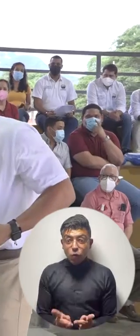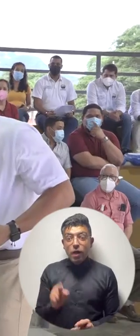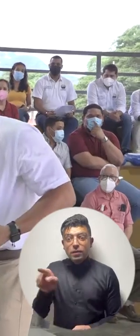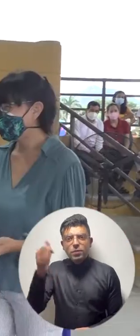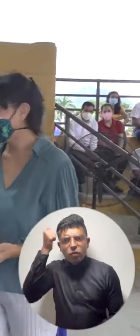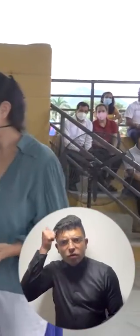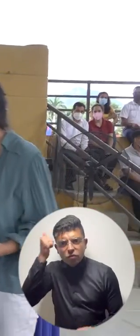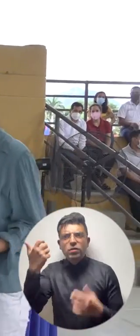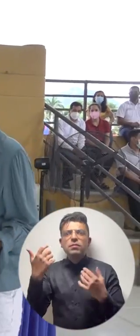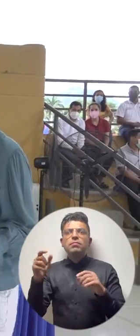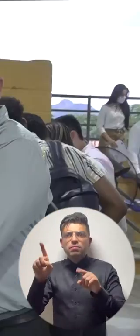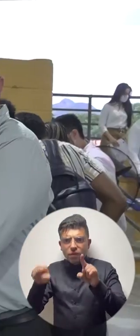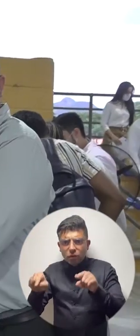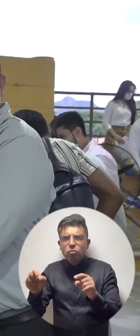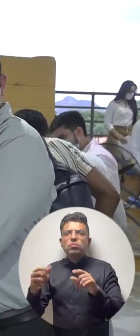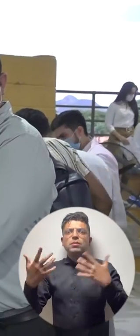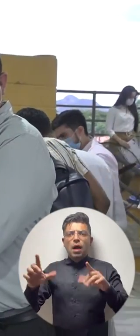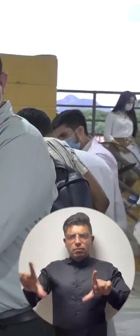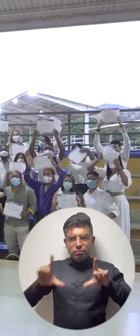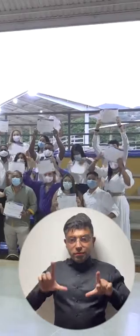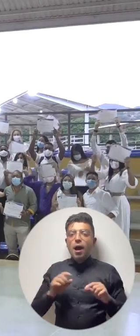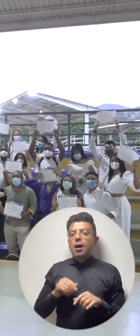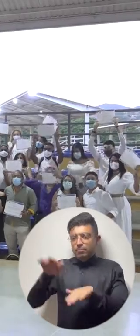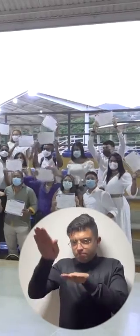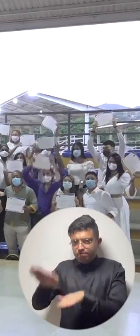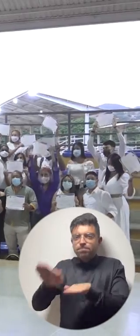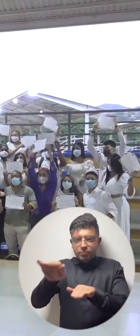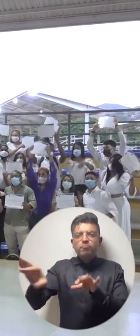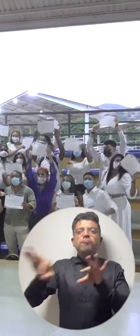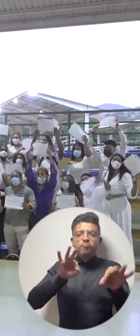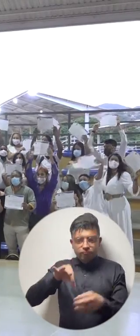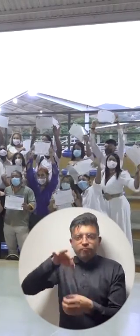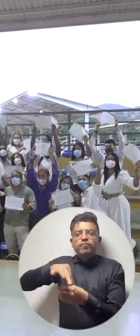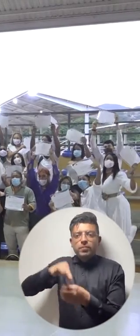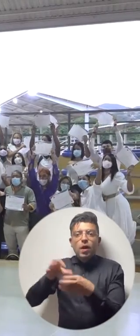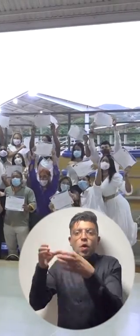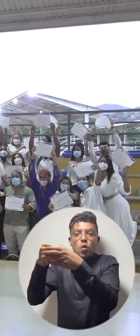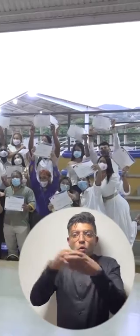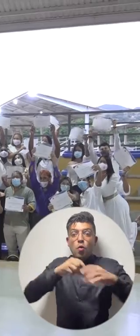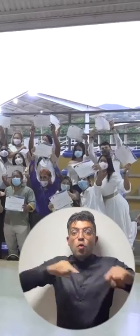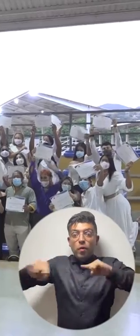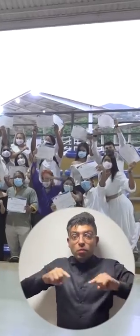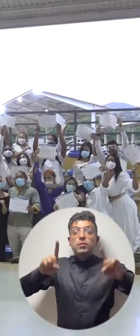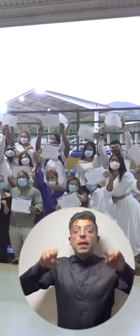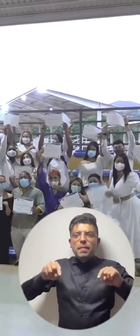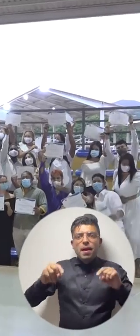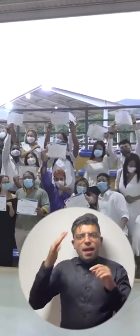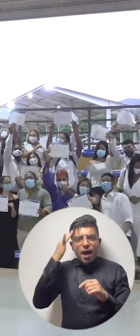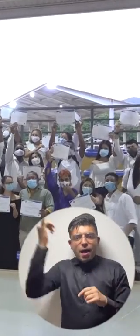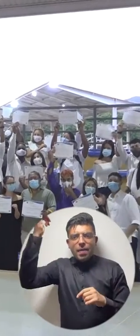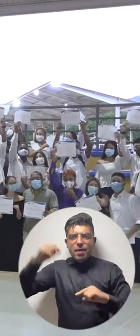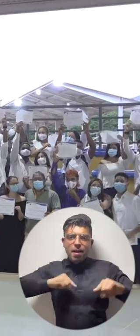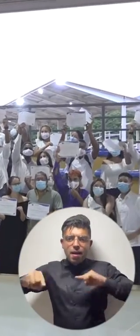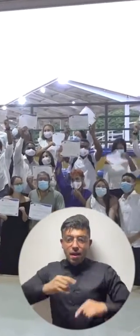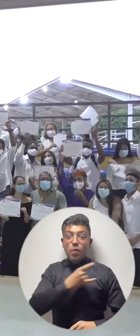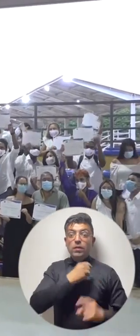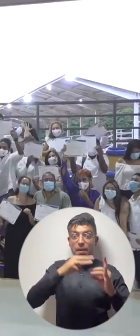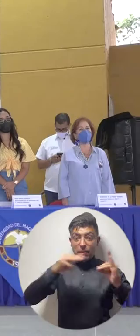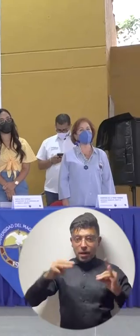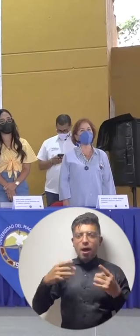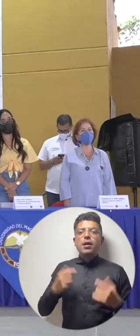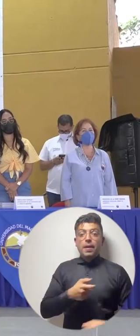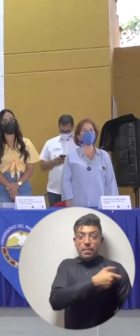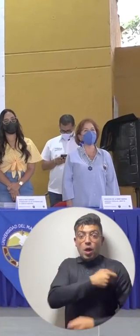Estudiantes, docentes y graduados que fueron elegidos como representantes ante los órganos de gobierno y administración académica de la Universidad de